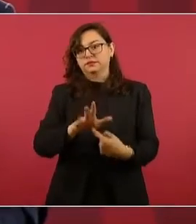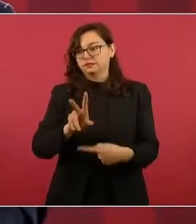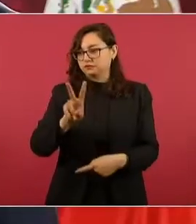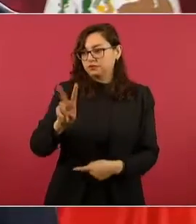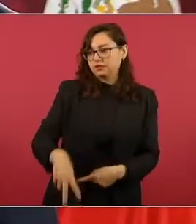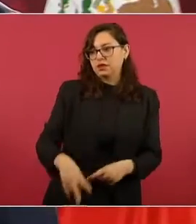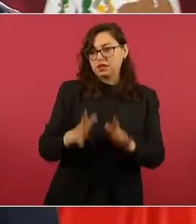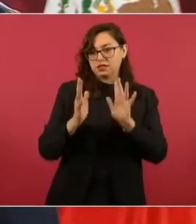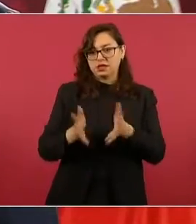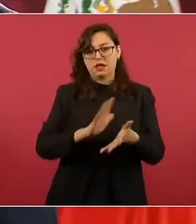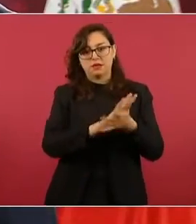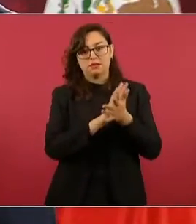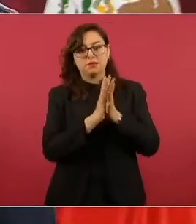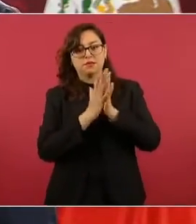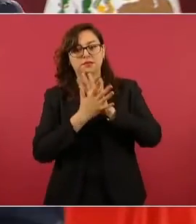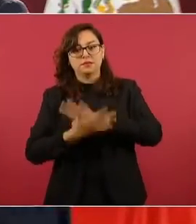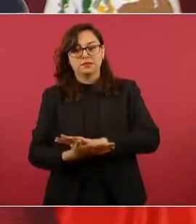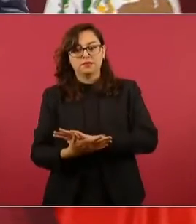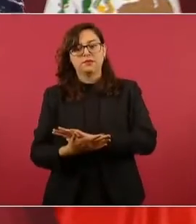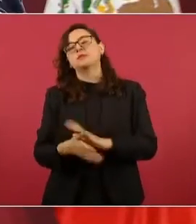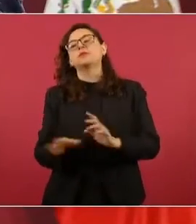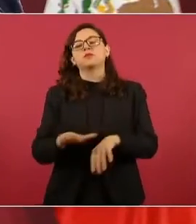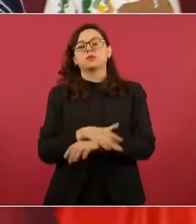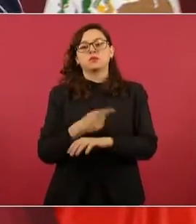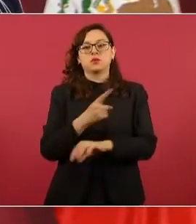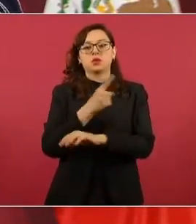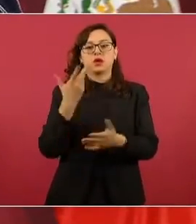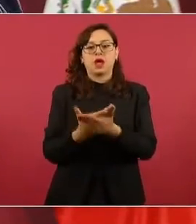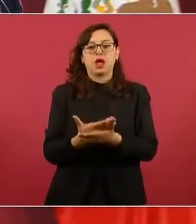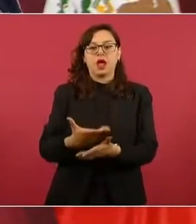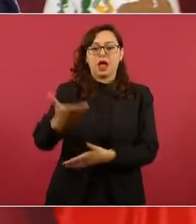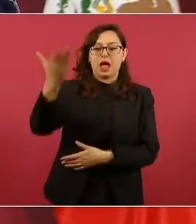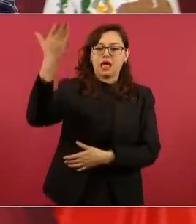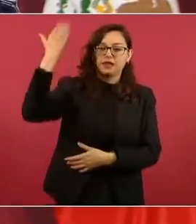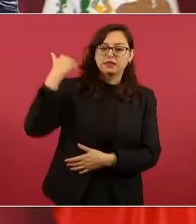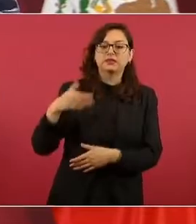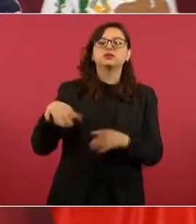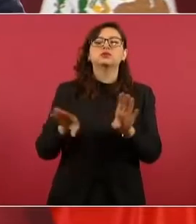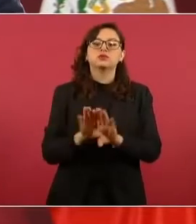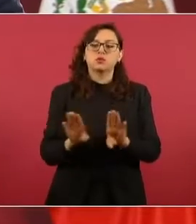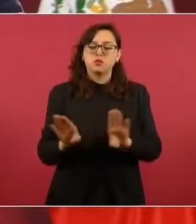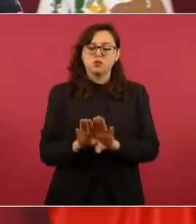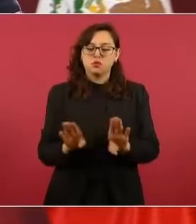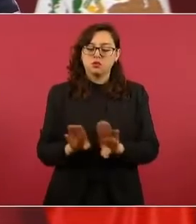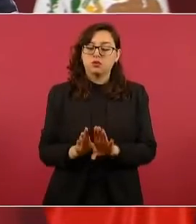y además viene desde el porfiriato,